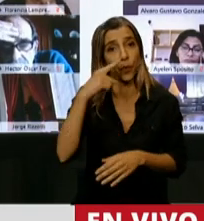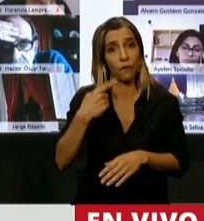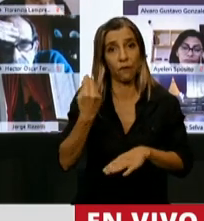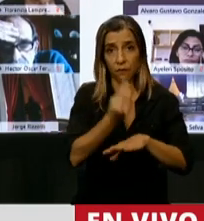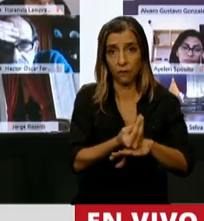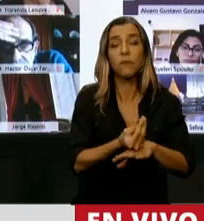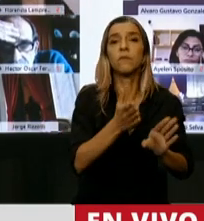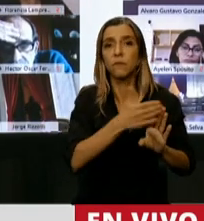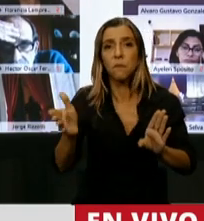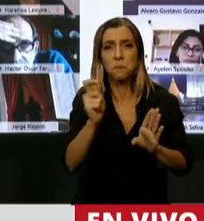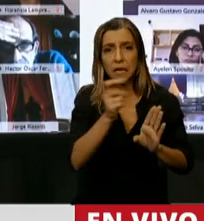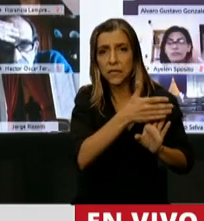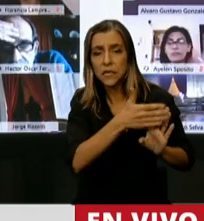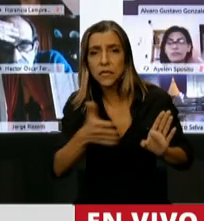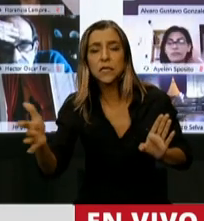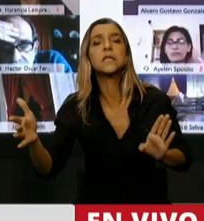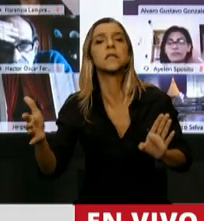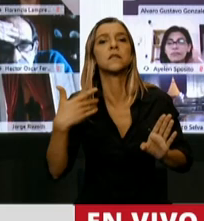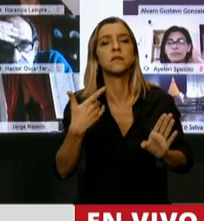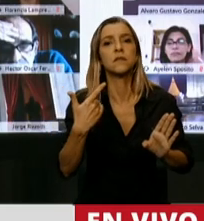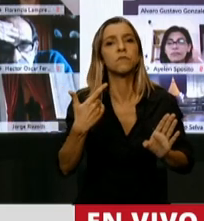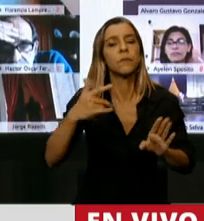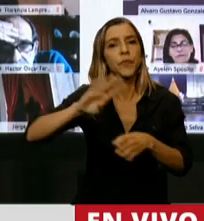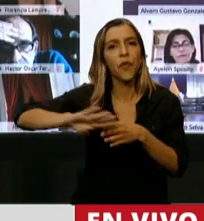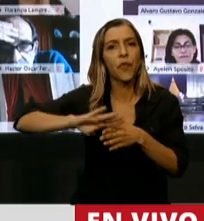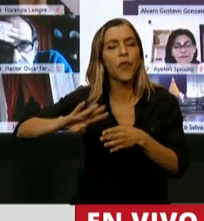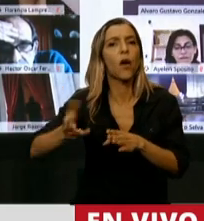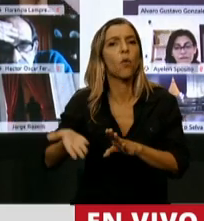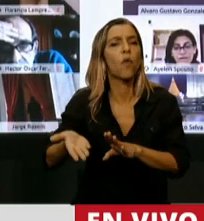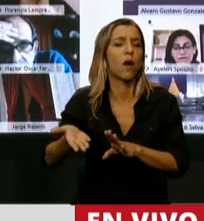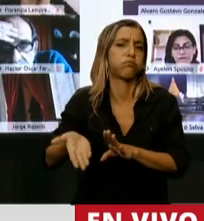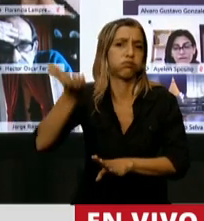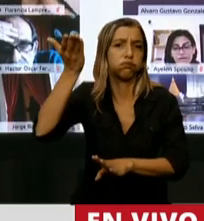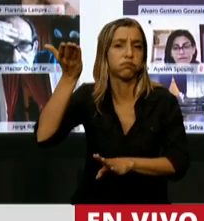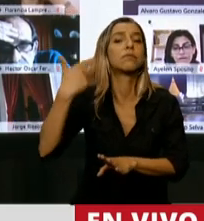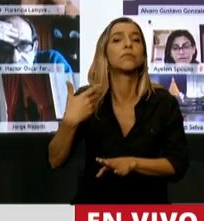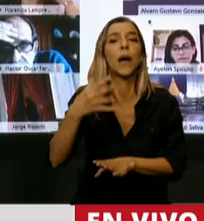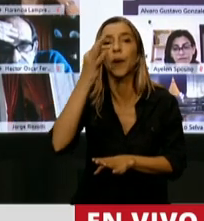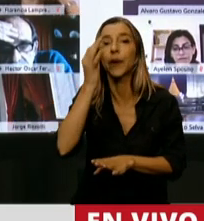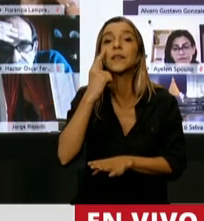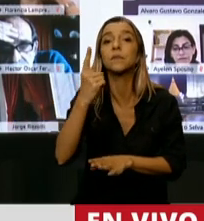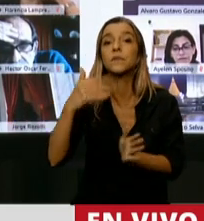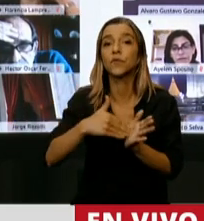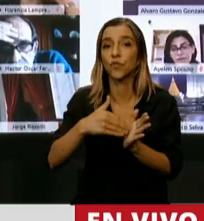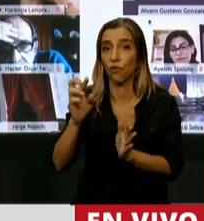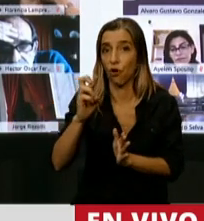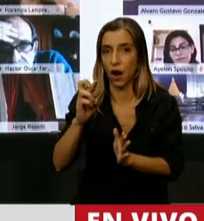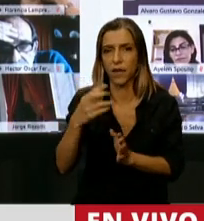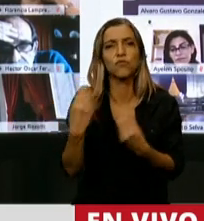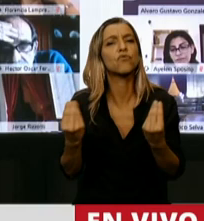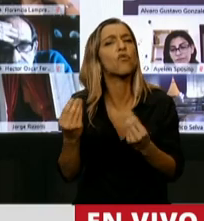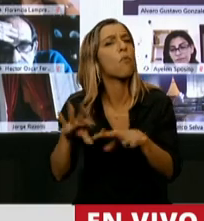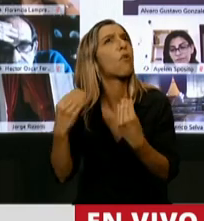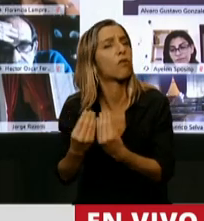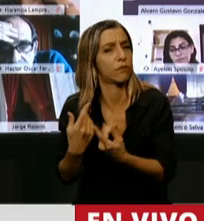Fernández, la deuda creció 20.000 millones de dólares. Voy a explicar cómo llego a ese número. Porque como este